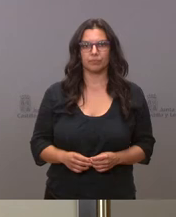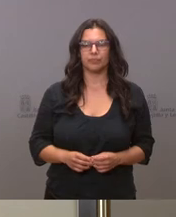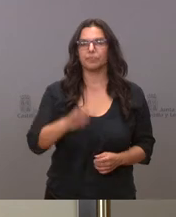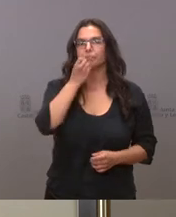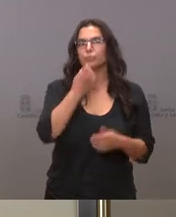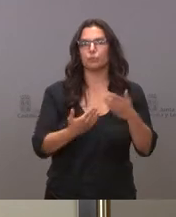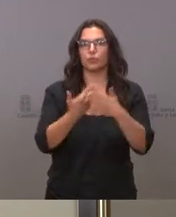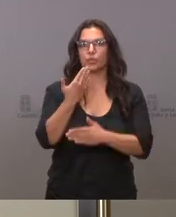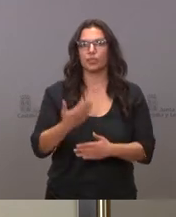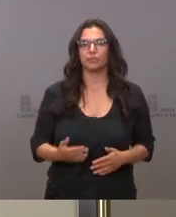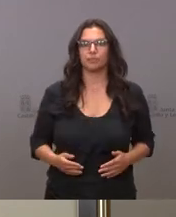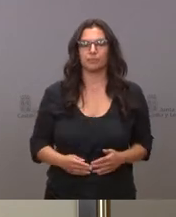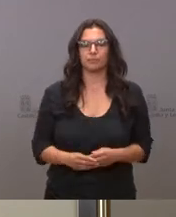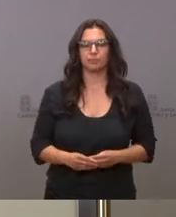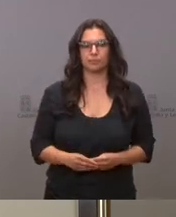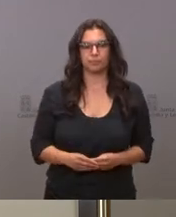Buenos días.